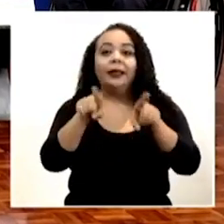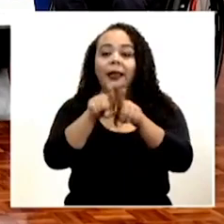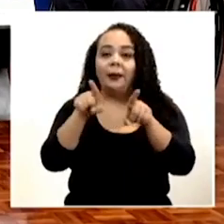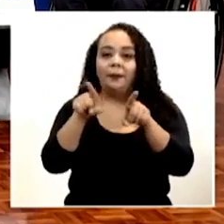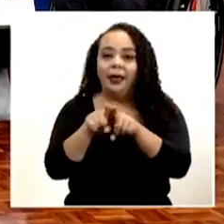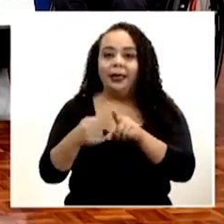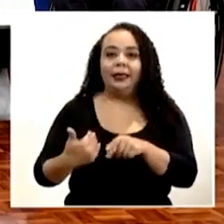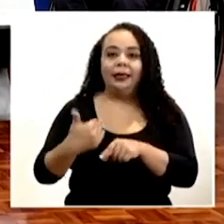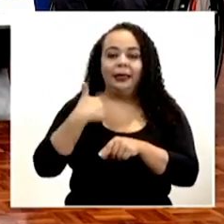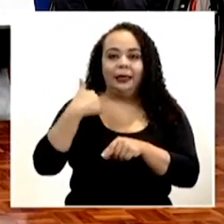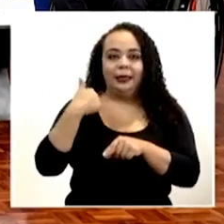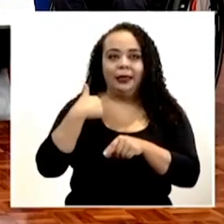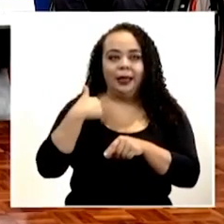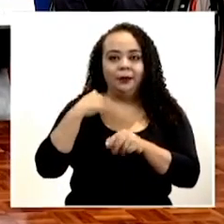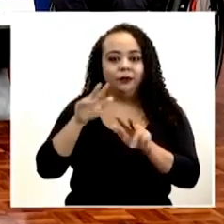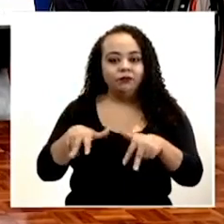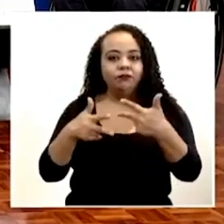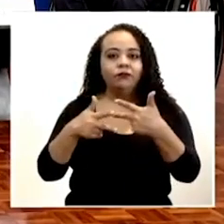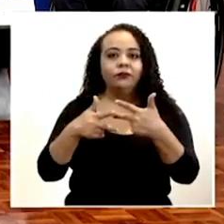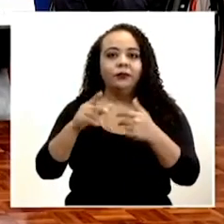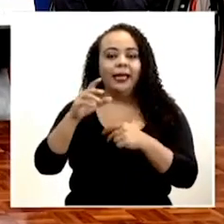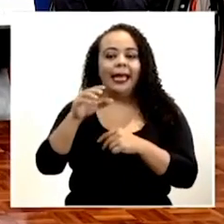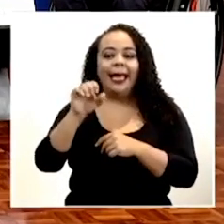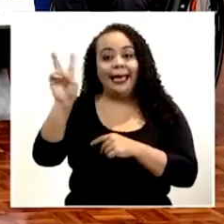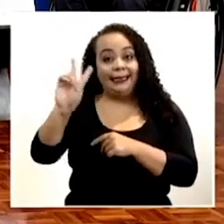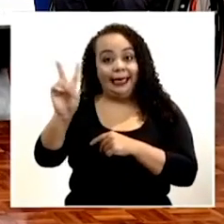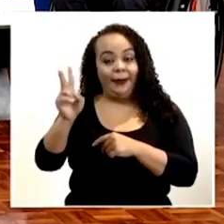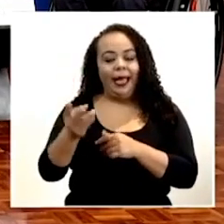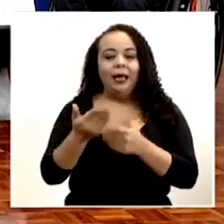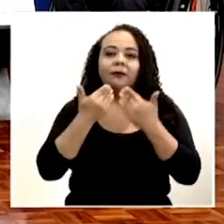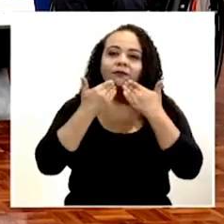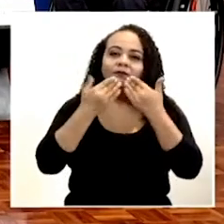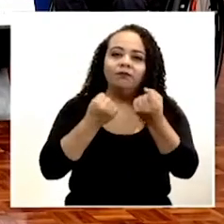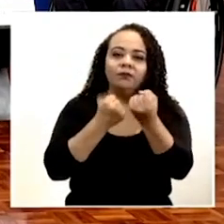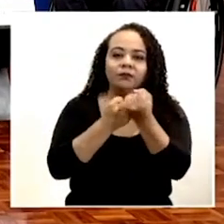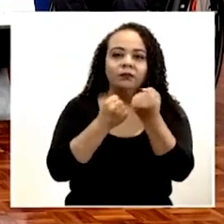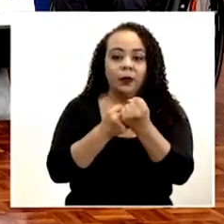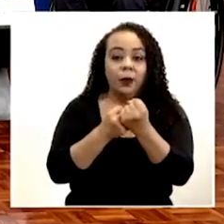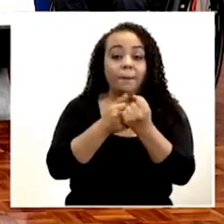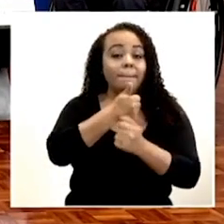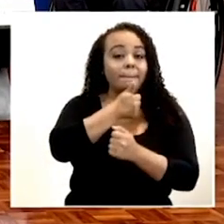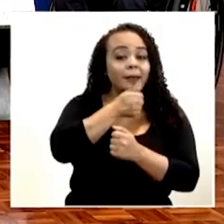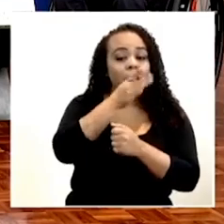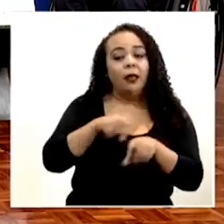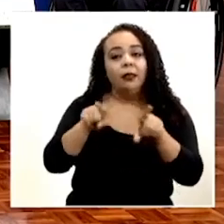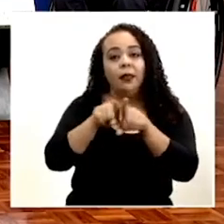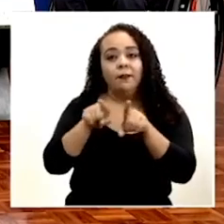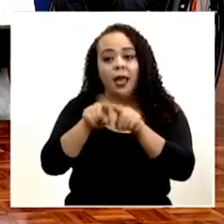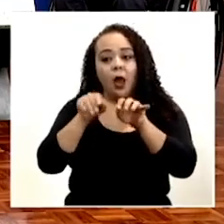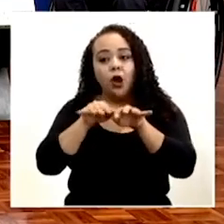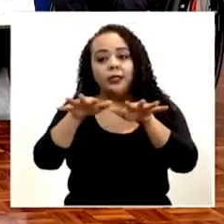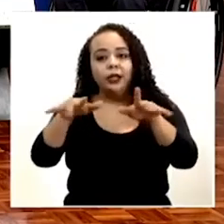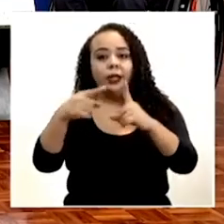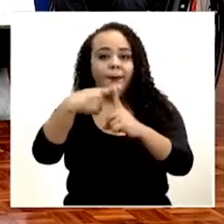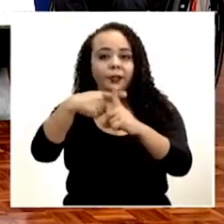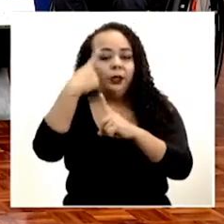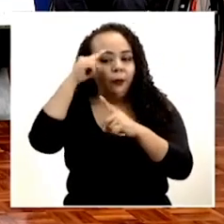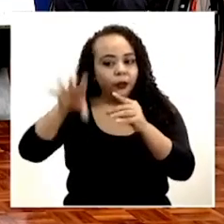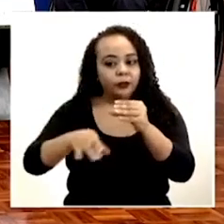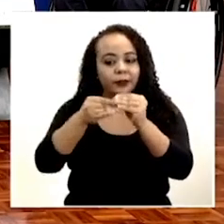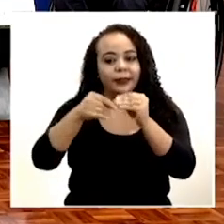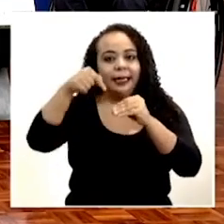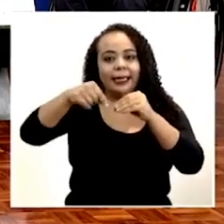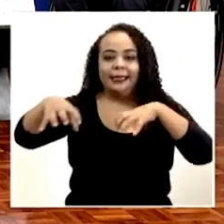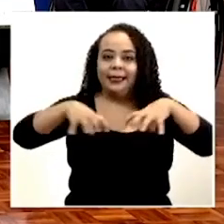tendremos transmisión en streaming. Agradecemos el apoyo del sector privado y de Horizonte Positivo por sumarse a esta